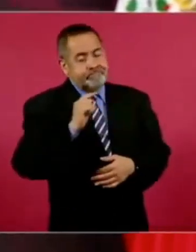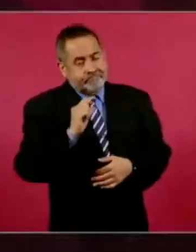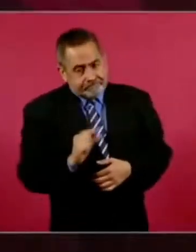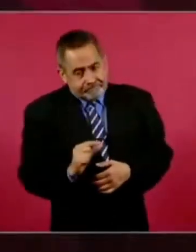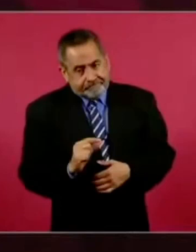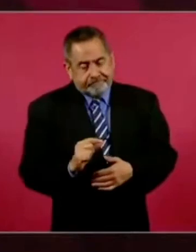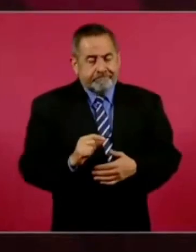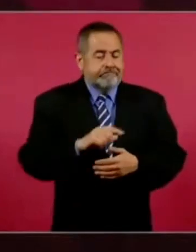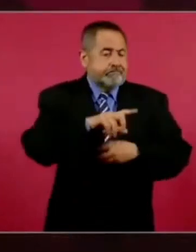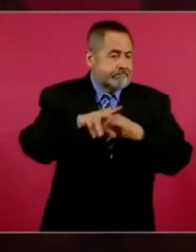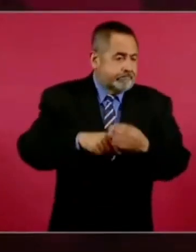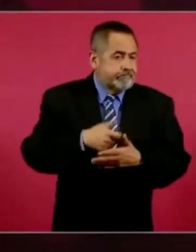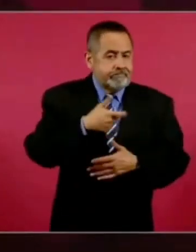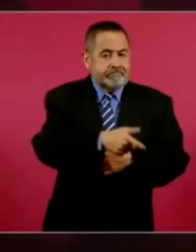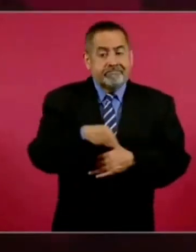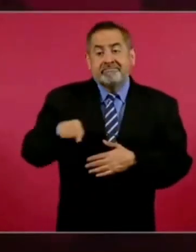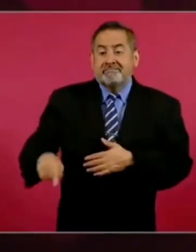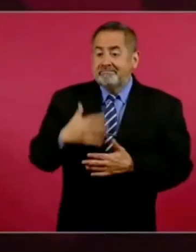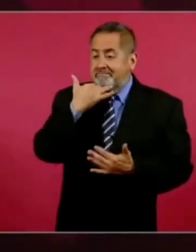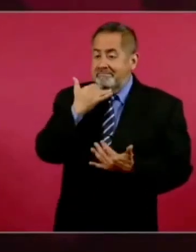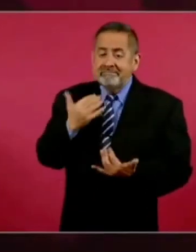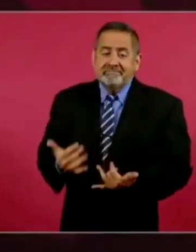combustóleo contamina más.